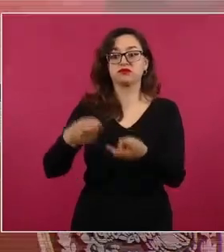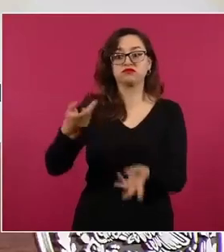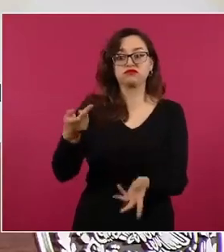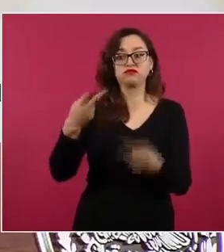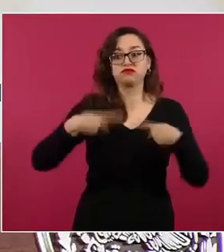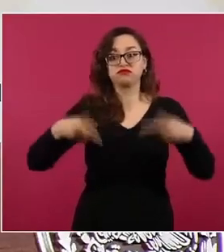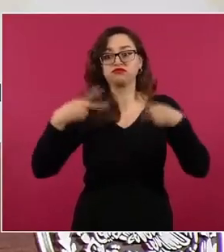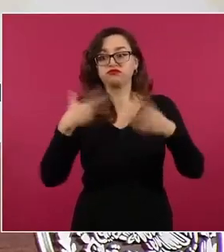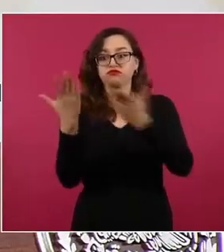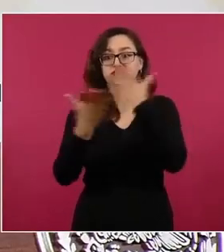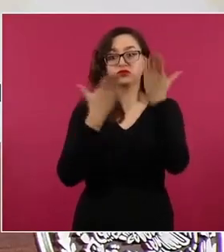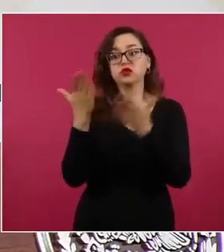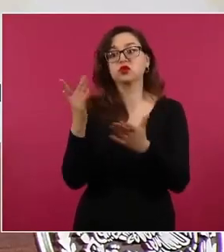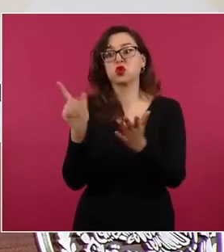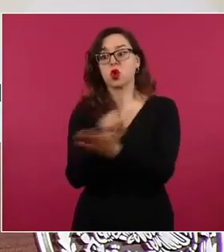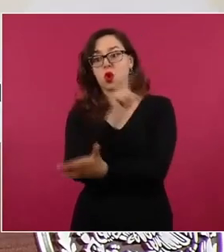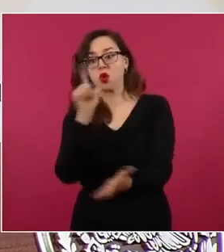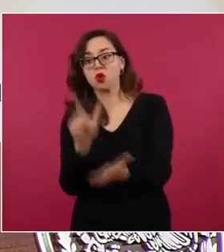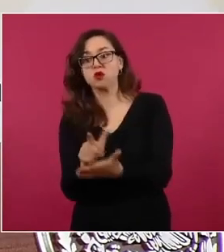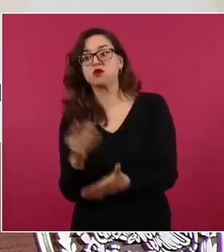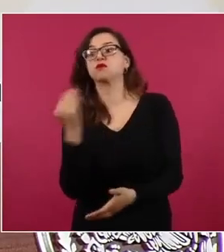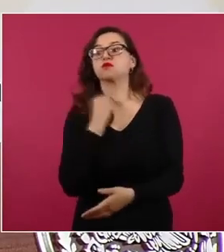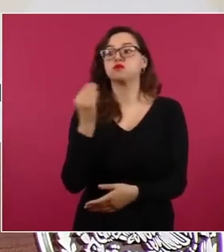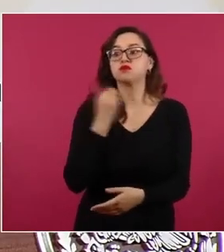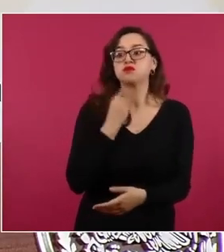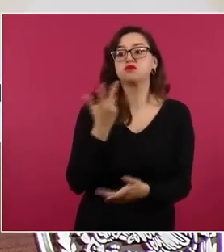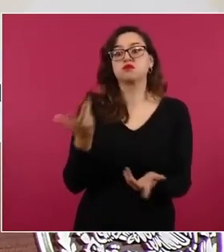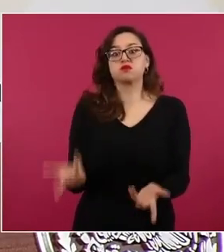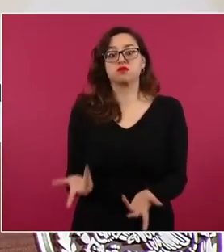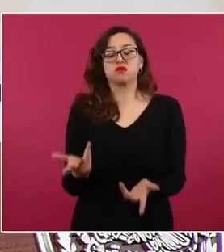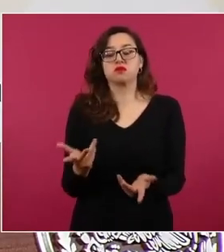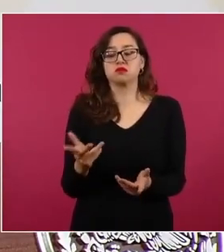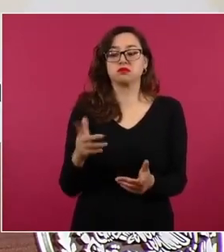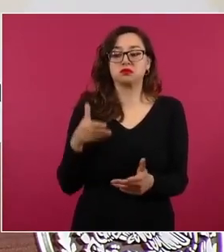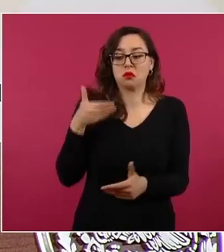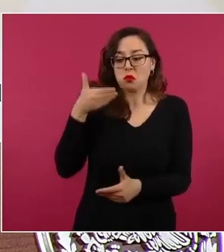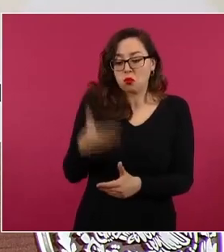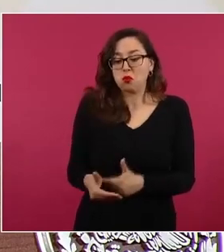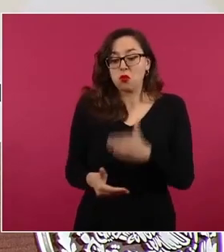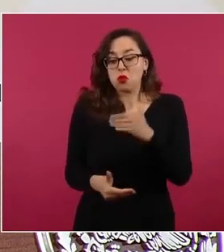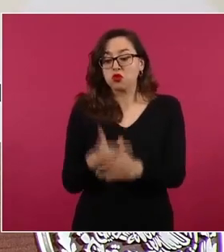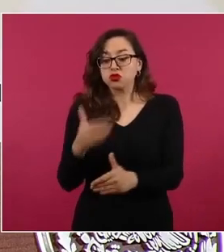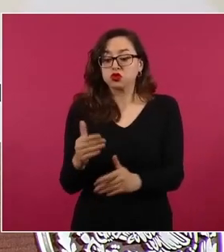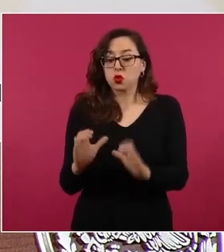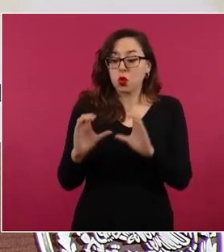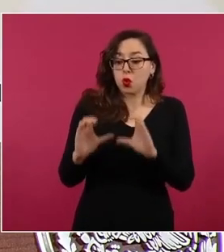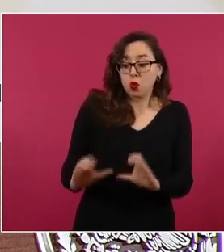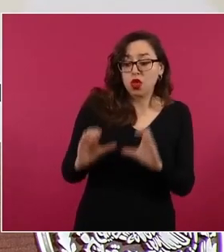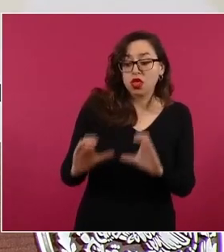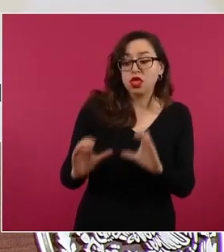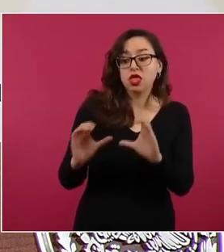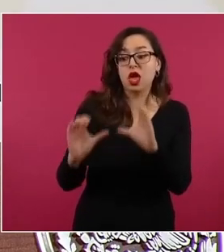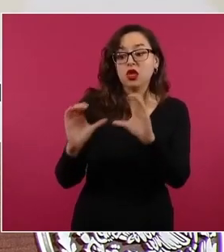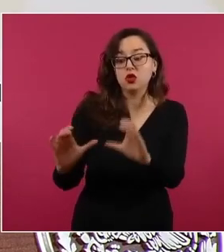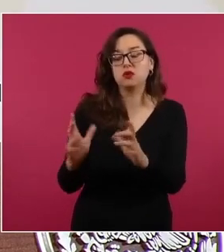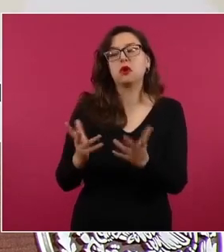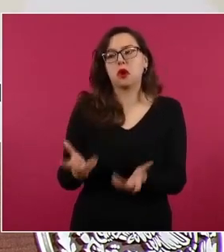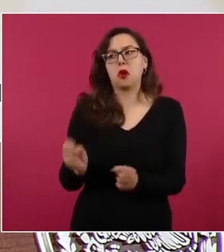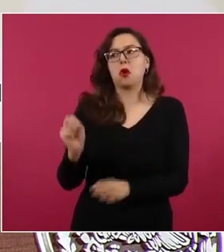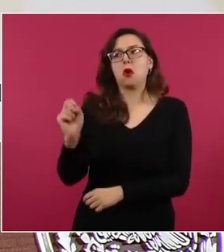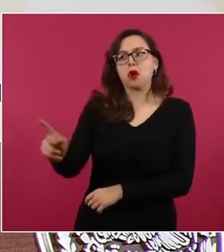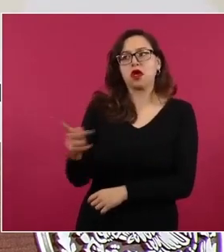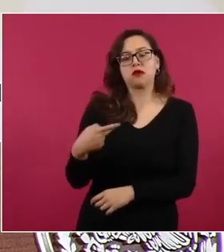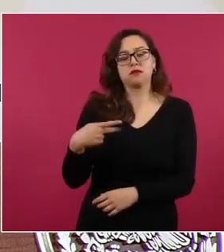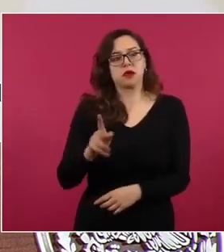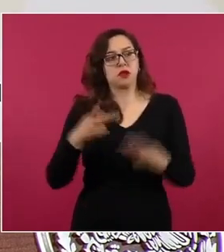preocupado, entre comillas, de salvaguardar el debido proceso, pero no se han preocupado por las víctimas. Y hoy la Suprema